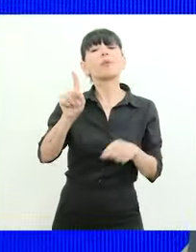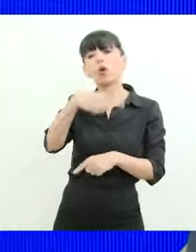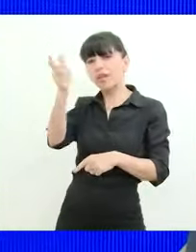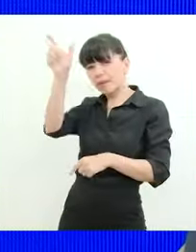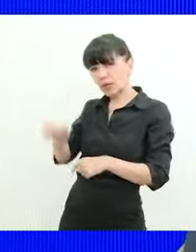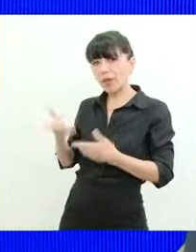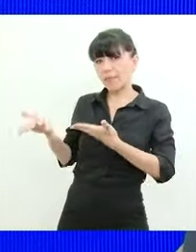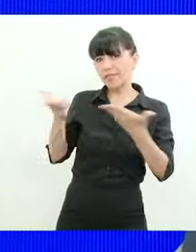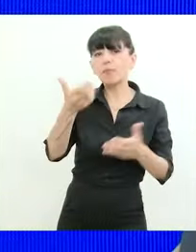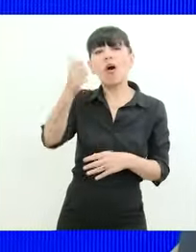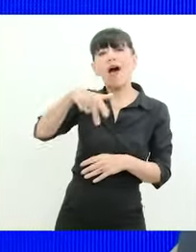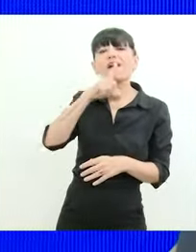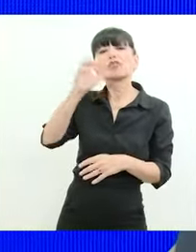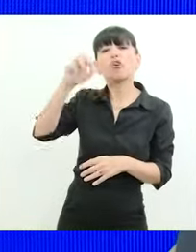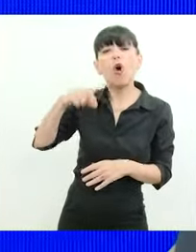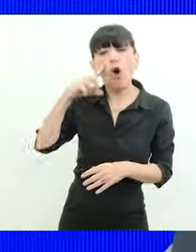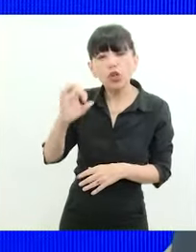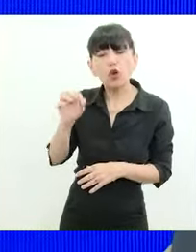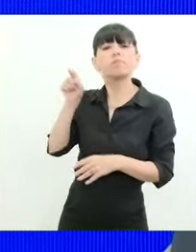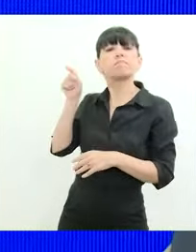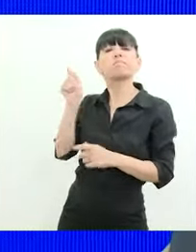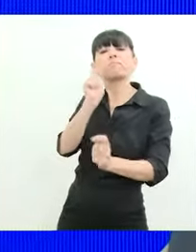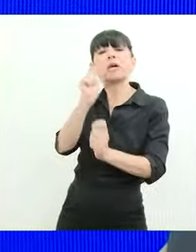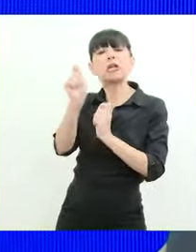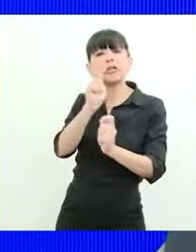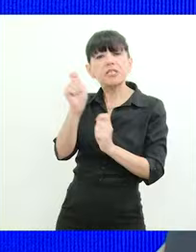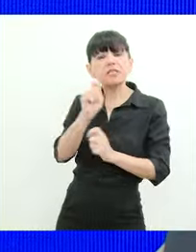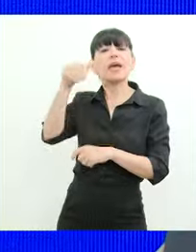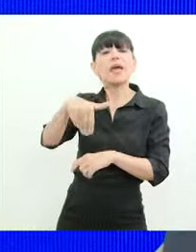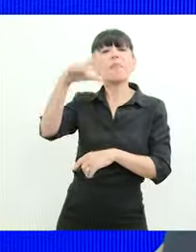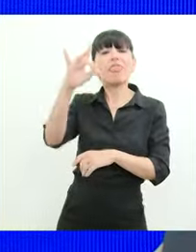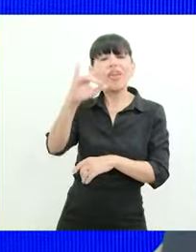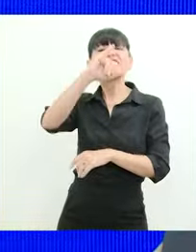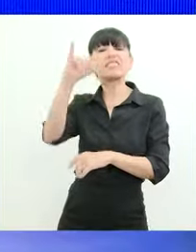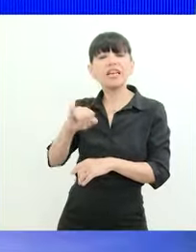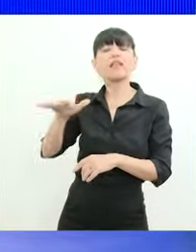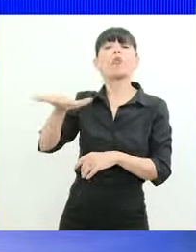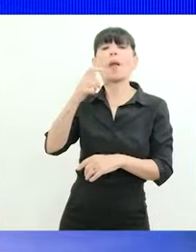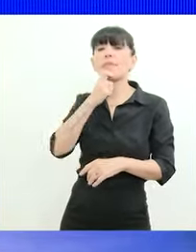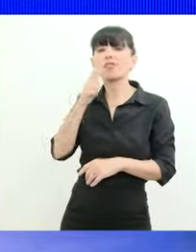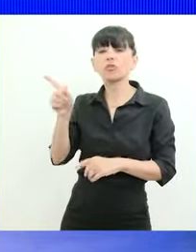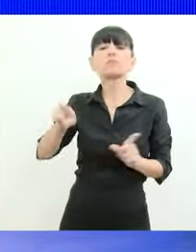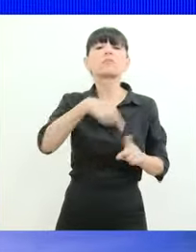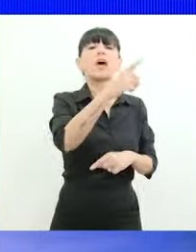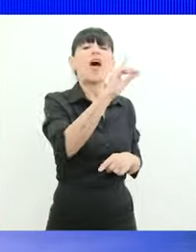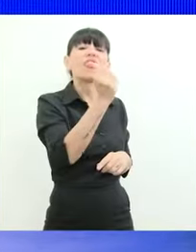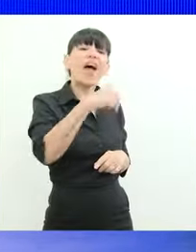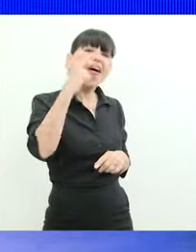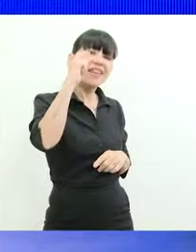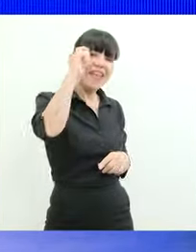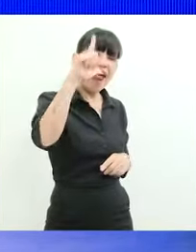nosotros y lo presentamos a Antonio Rico Bene. Él es periodista de MDZ, Mendoza. Daniela Cortés, el